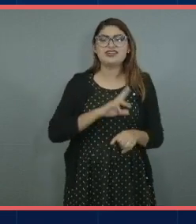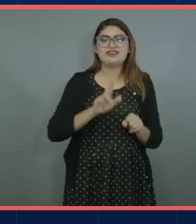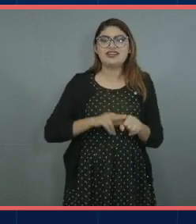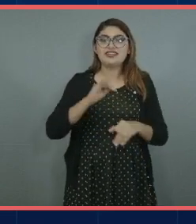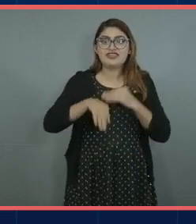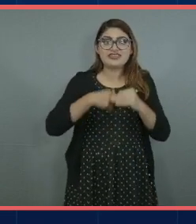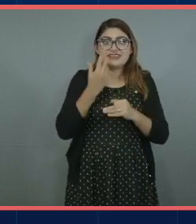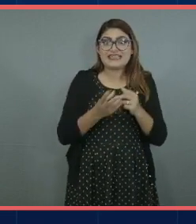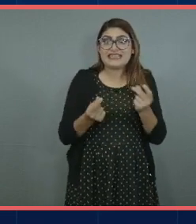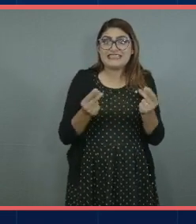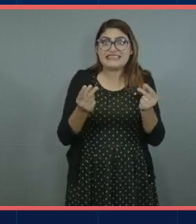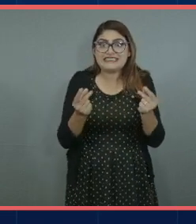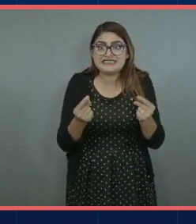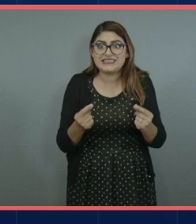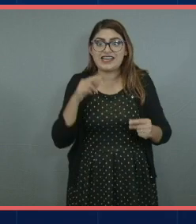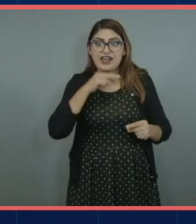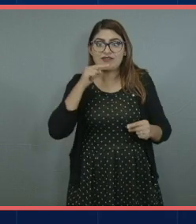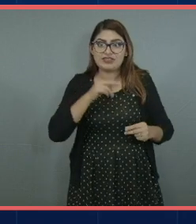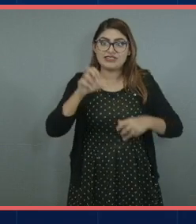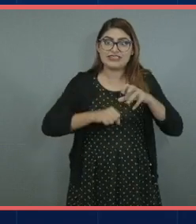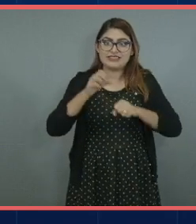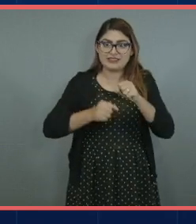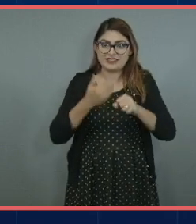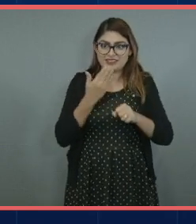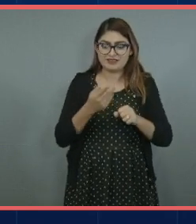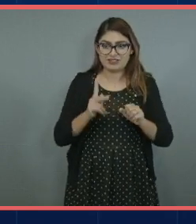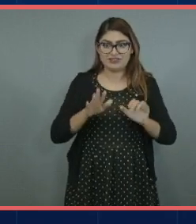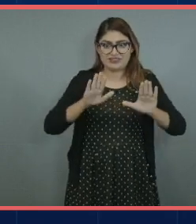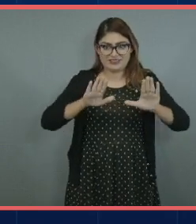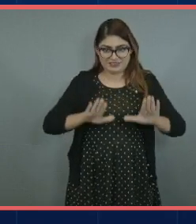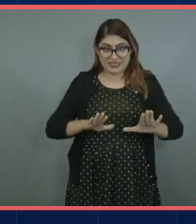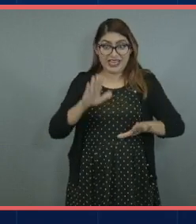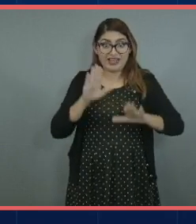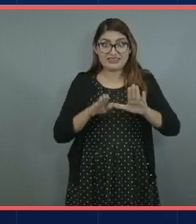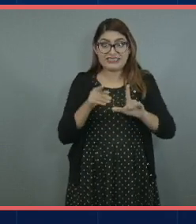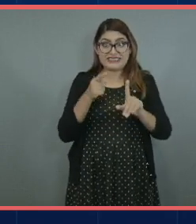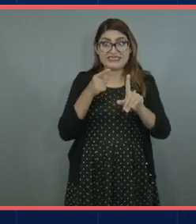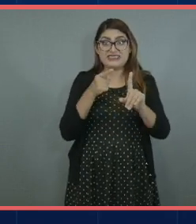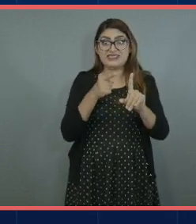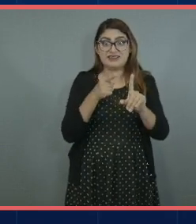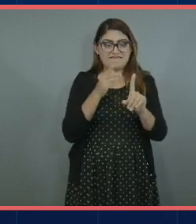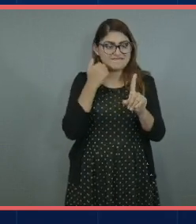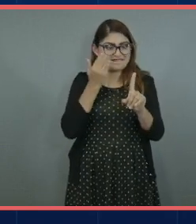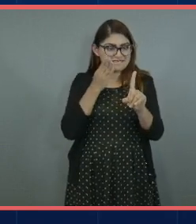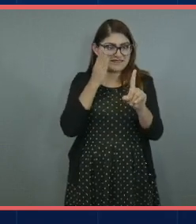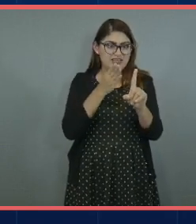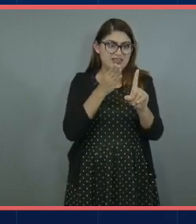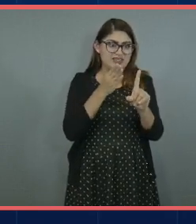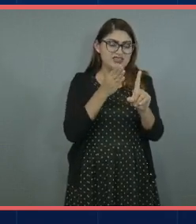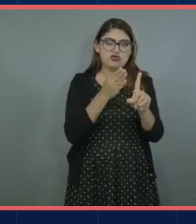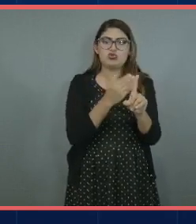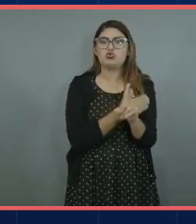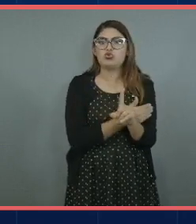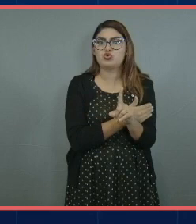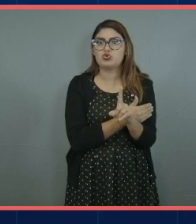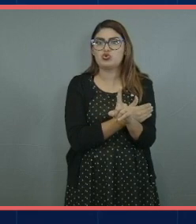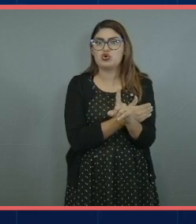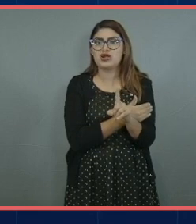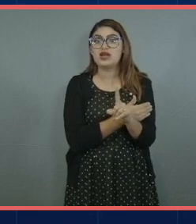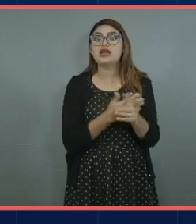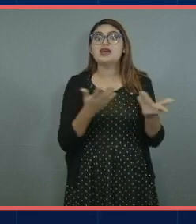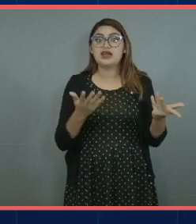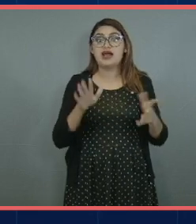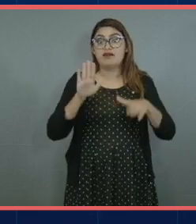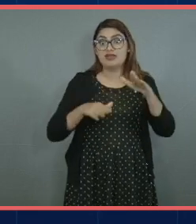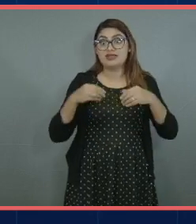que nos queramos comer el mundo pero no nos desesperemos cuando las cosas no suceden como lo esperamos la vida a veces nos lleva